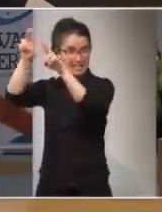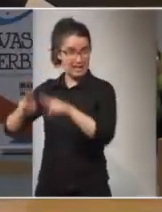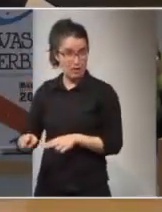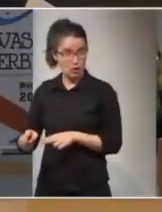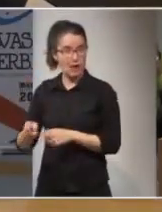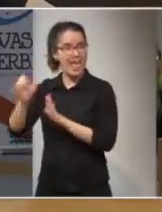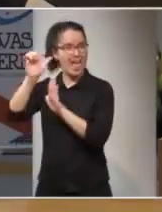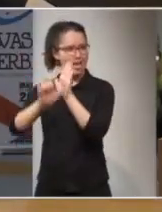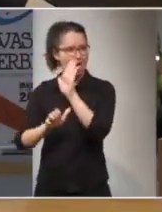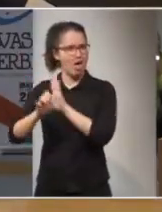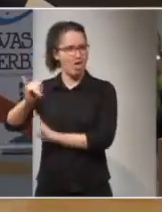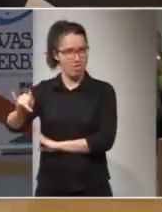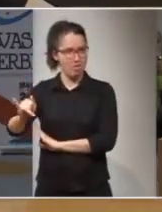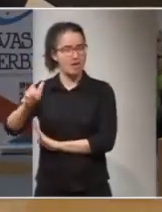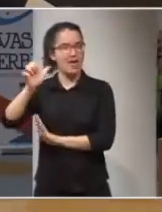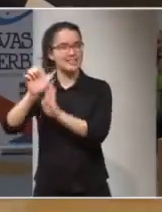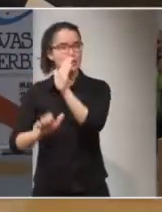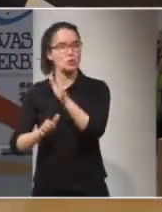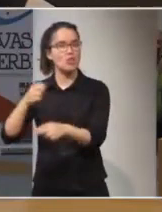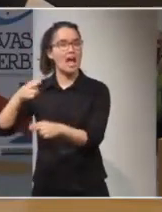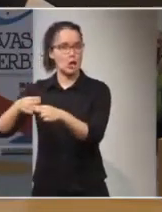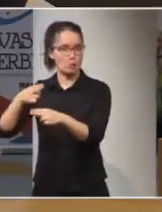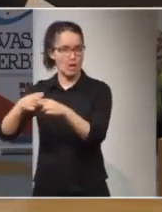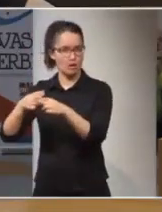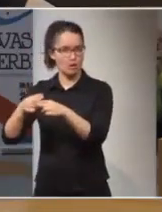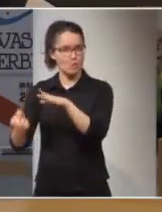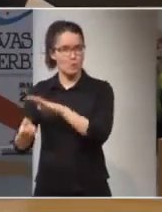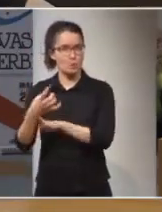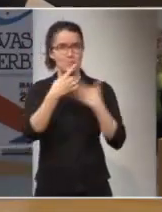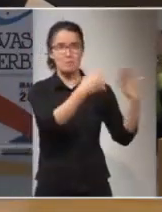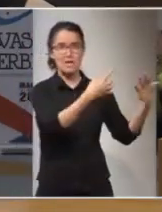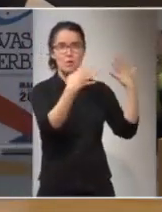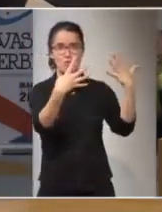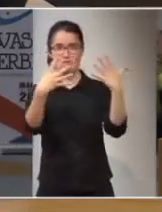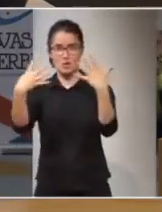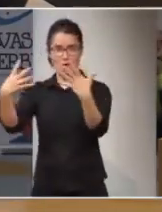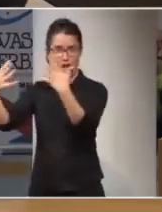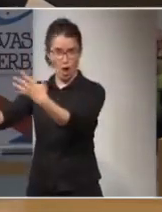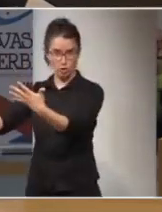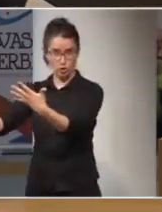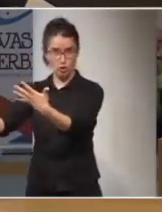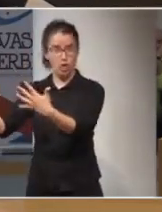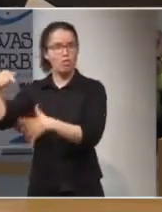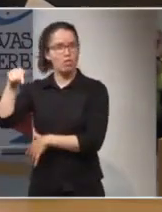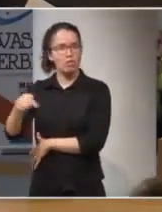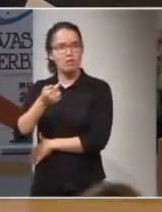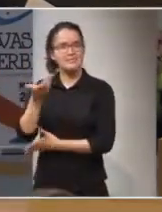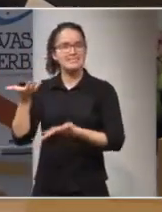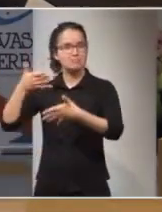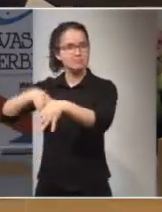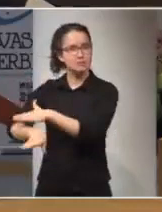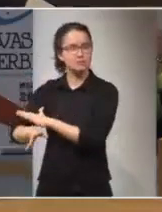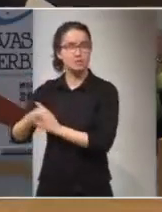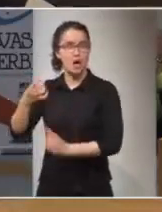tiene un estatuto, el Estatuto de Roma, desde 1998, en el que se integran